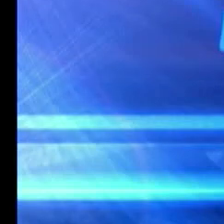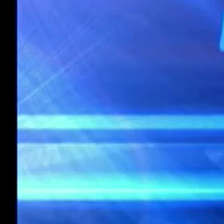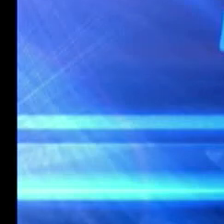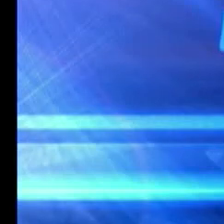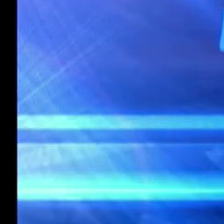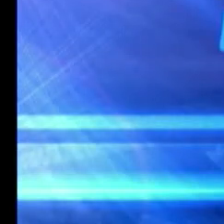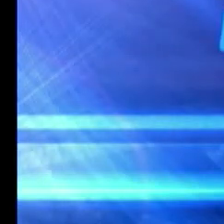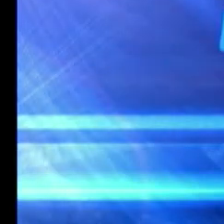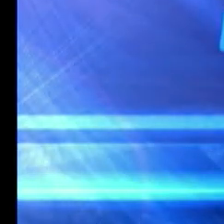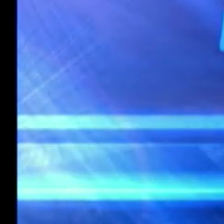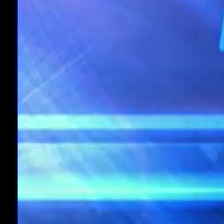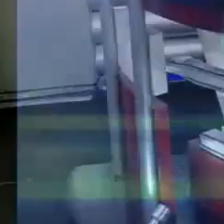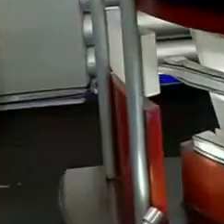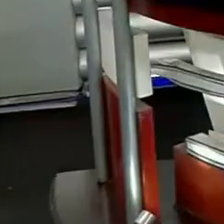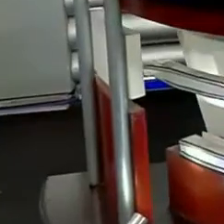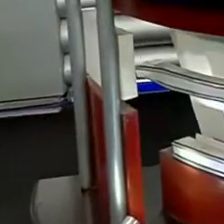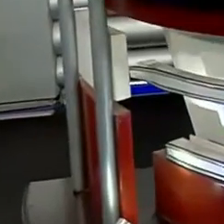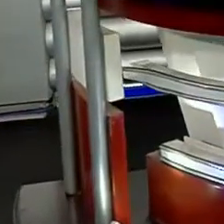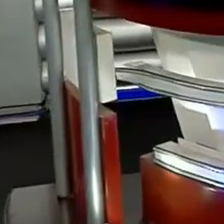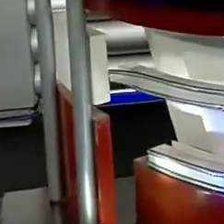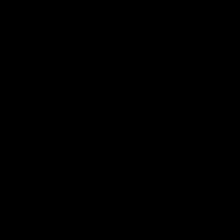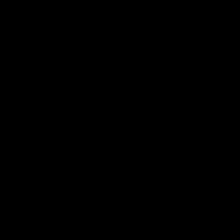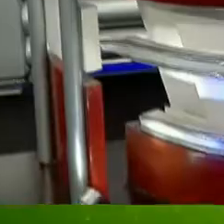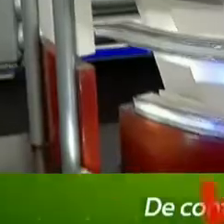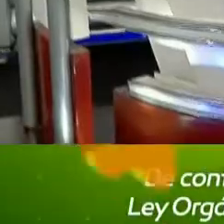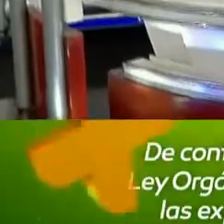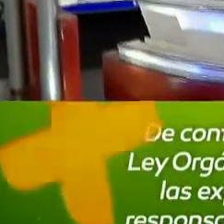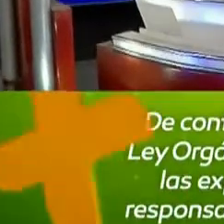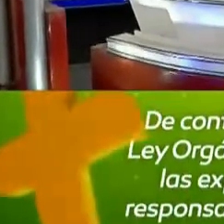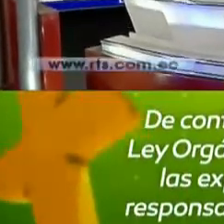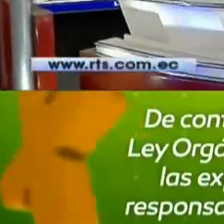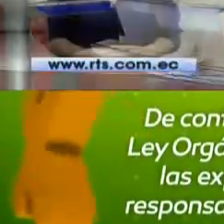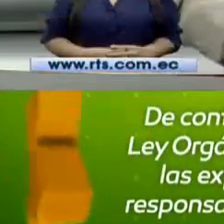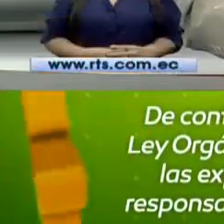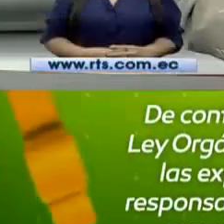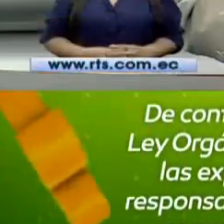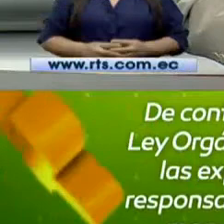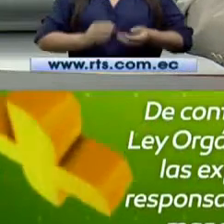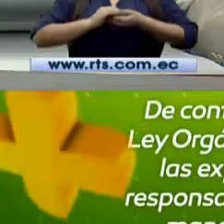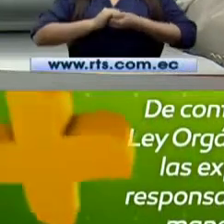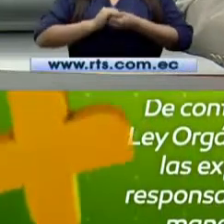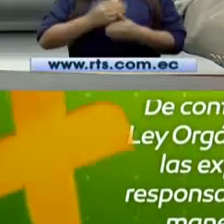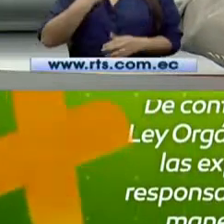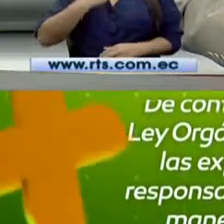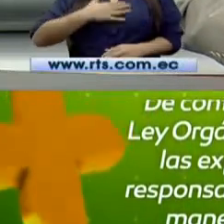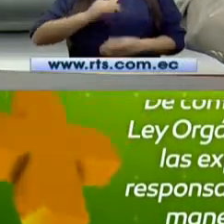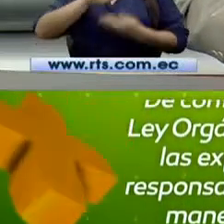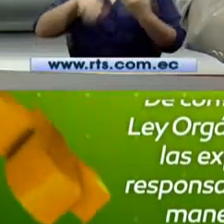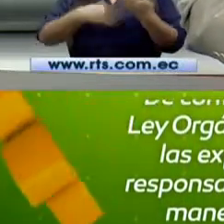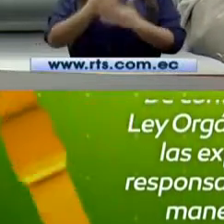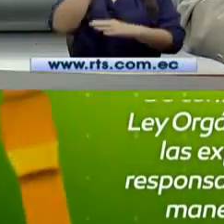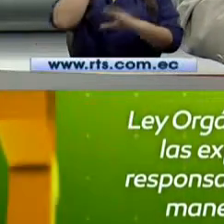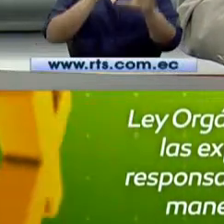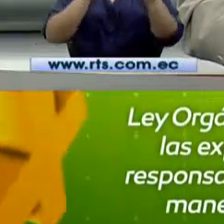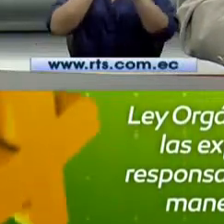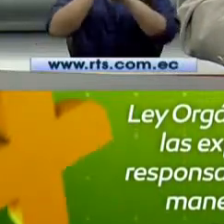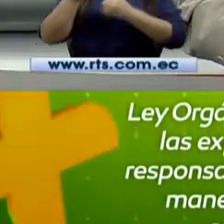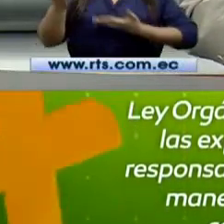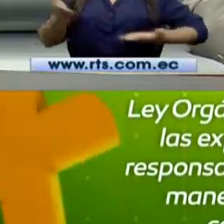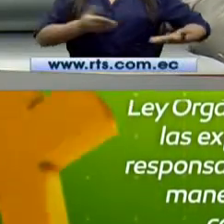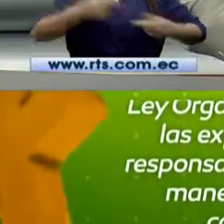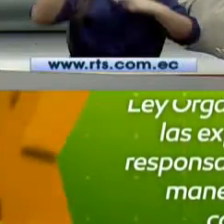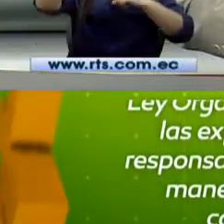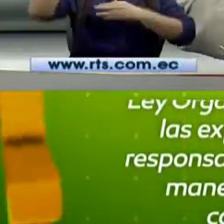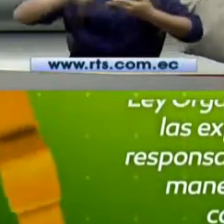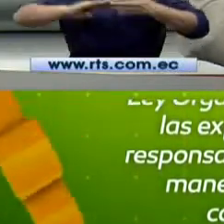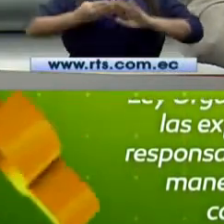Unidad, comunidad, en la mañana y en la noche. Amigos televidentes, muy buenas noches. Bienvenidos a la Noticia en la Comunidad a esta hora del día